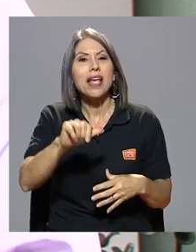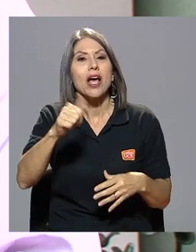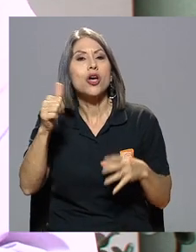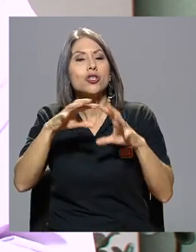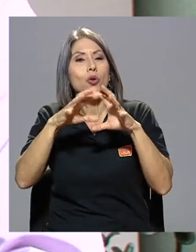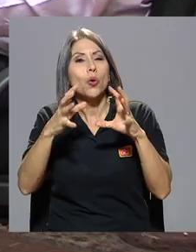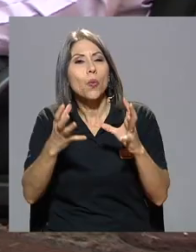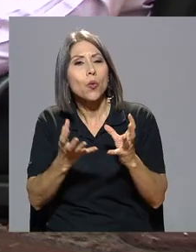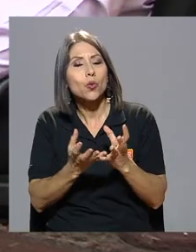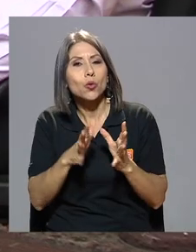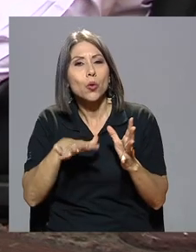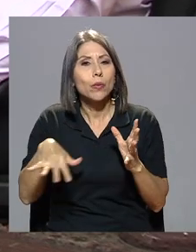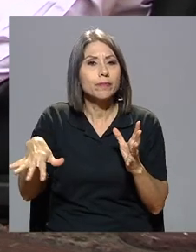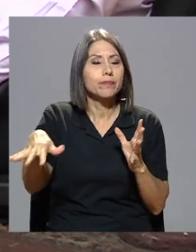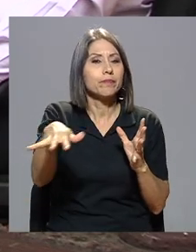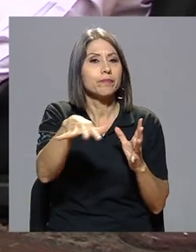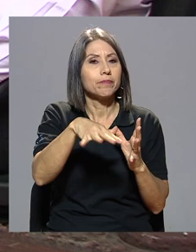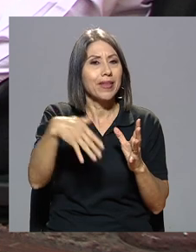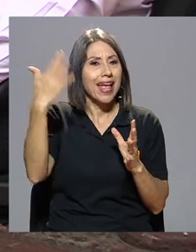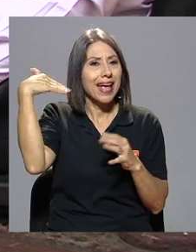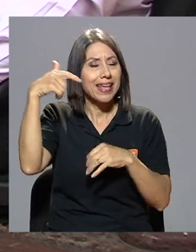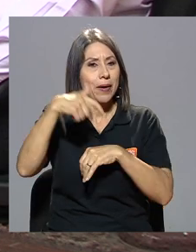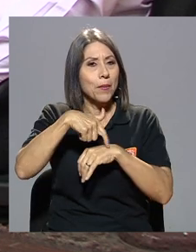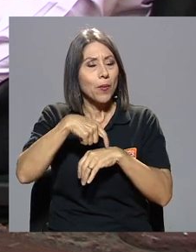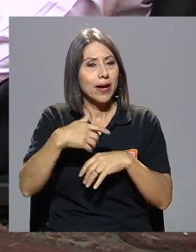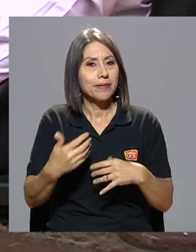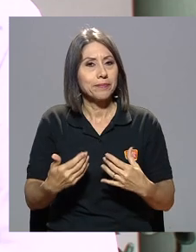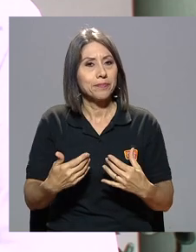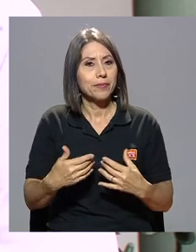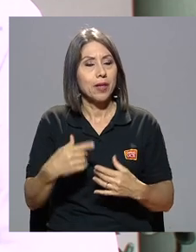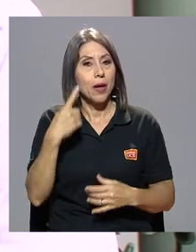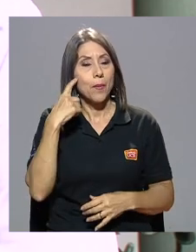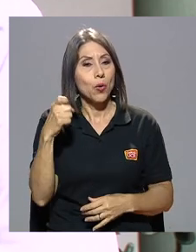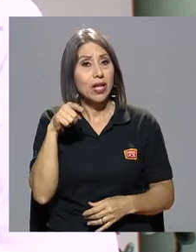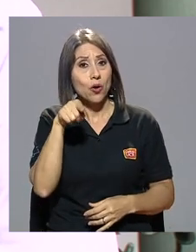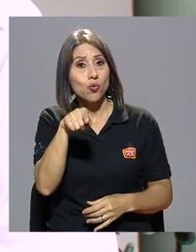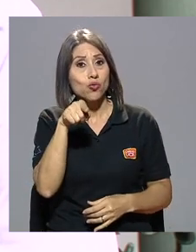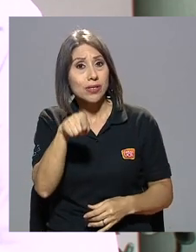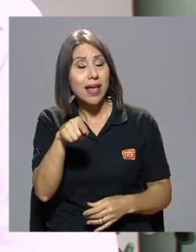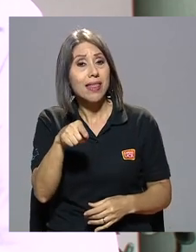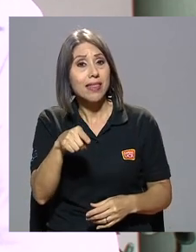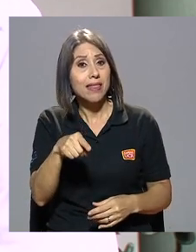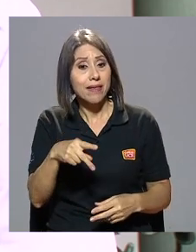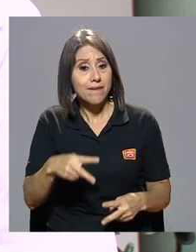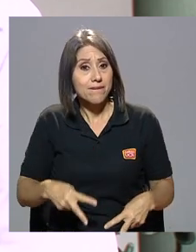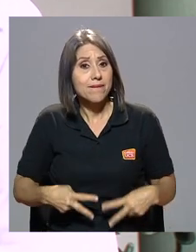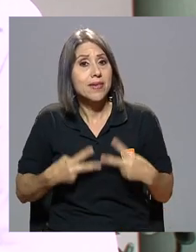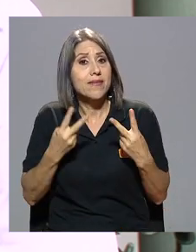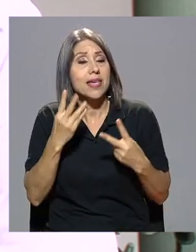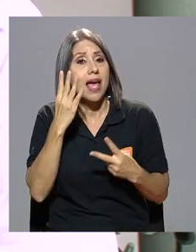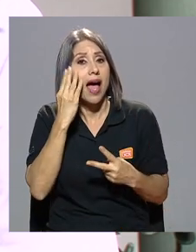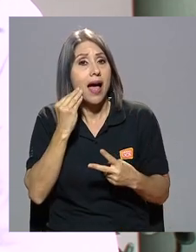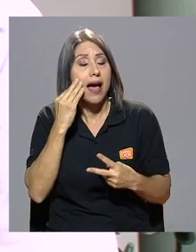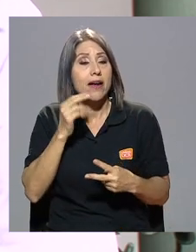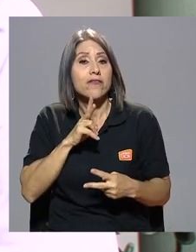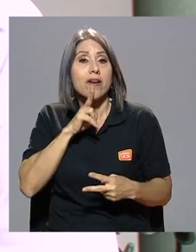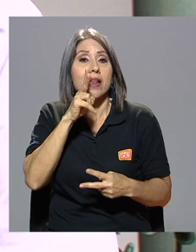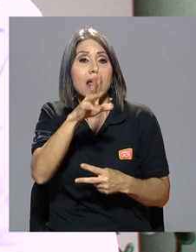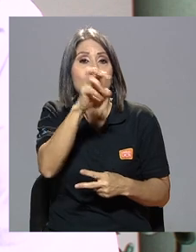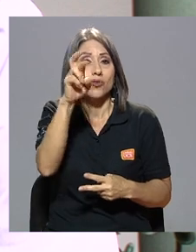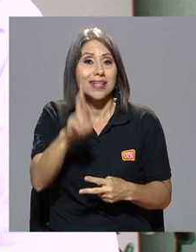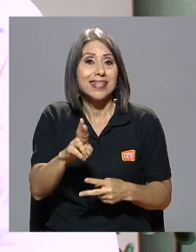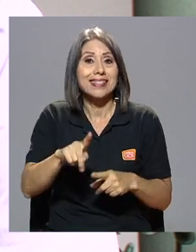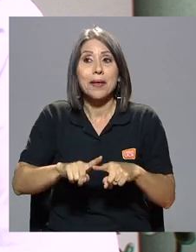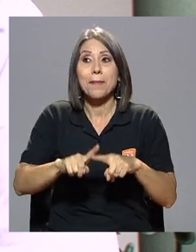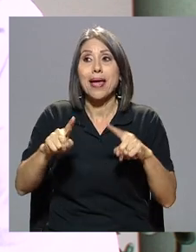otro mundo que estaba afuera en esa época? Porque usted vivía una realidad costarricense pero el mundo en ese